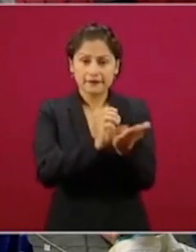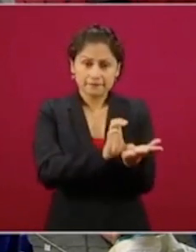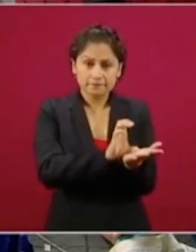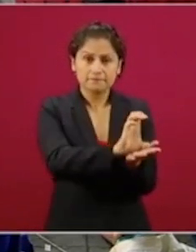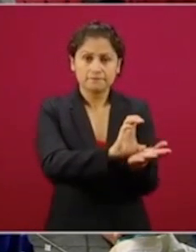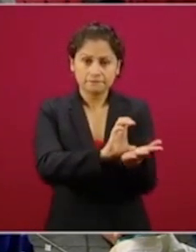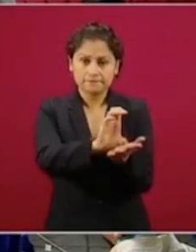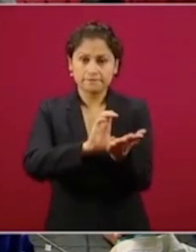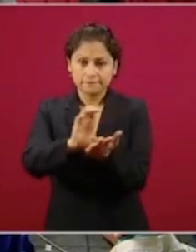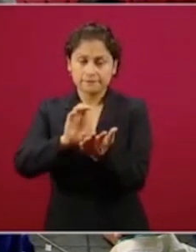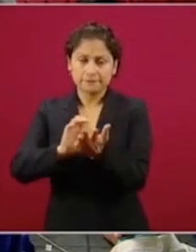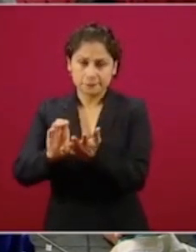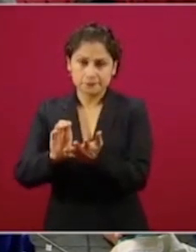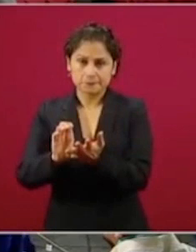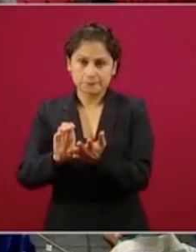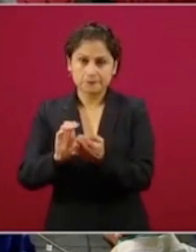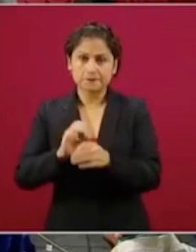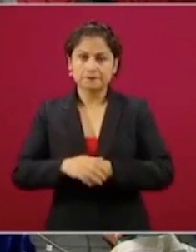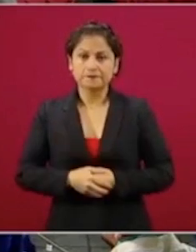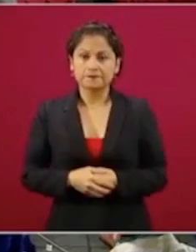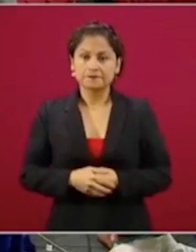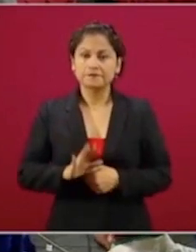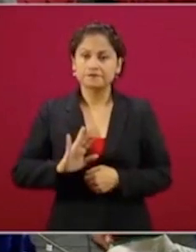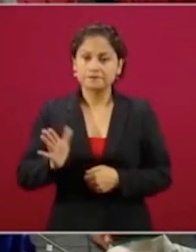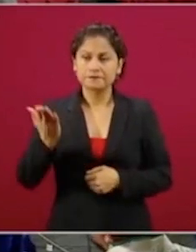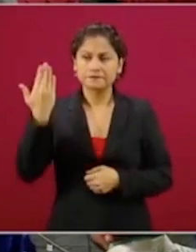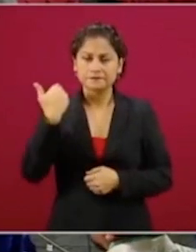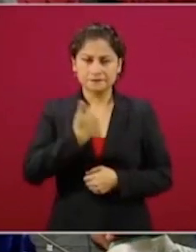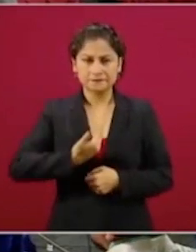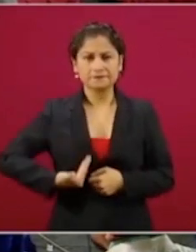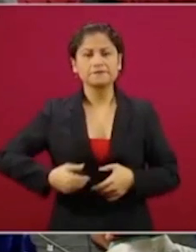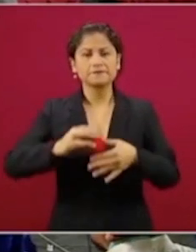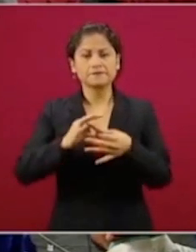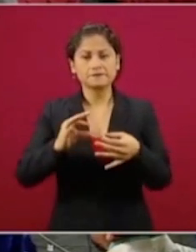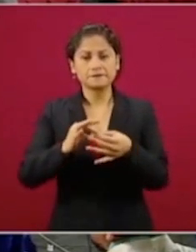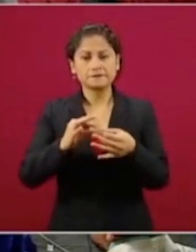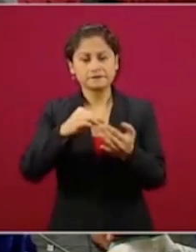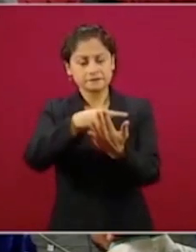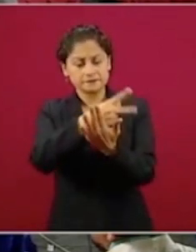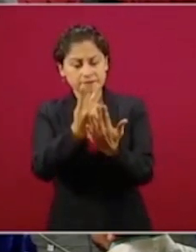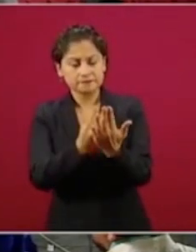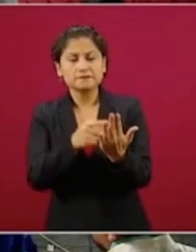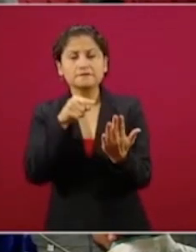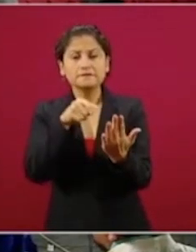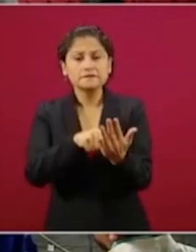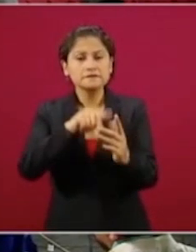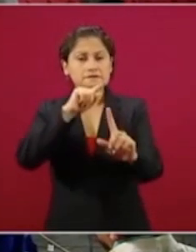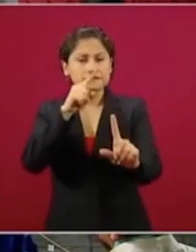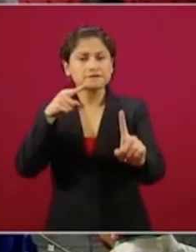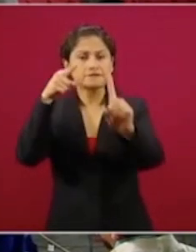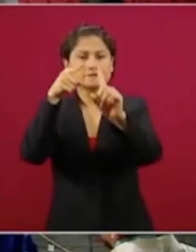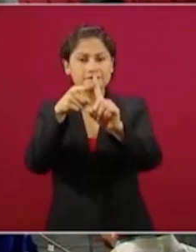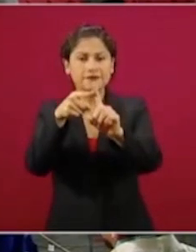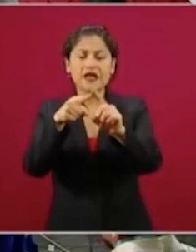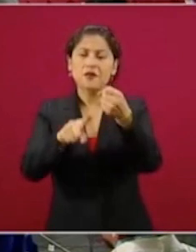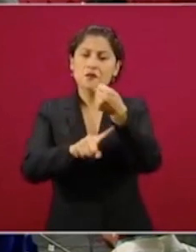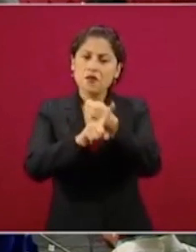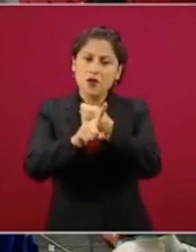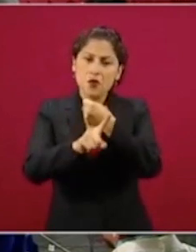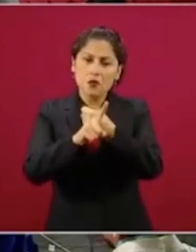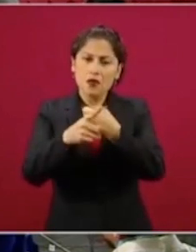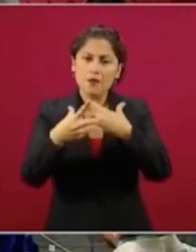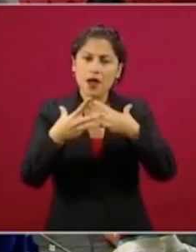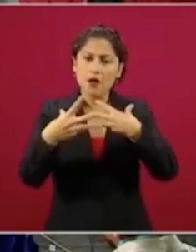programa que trata de mitigar los efectos de la pandemia. Se trata de